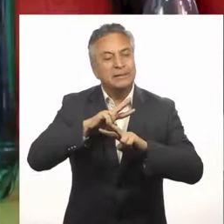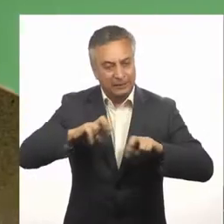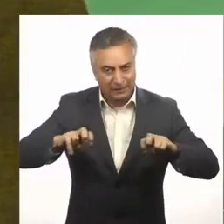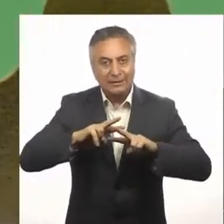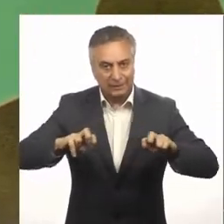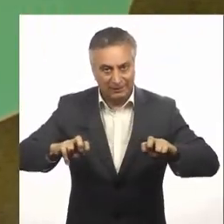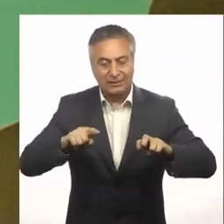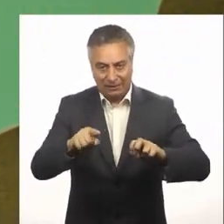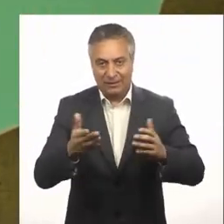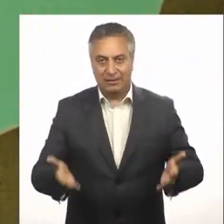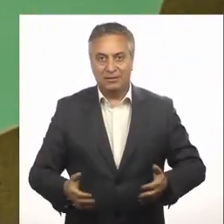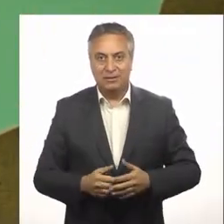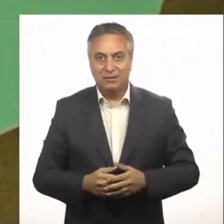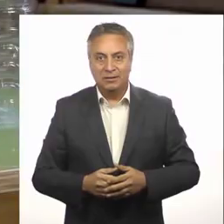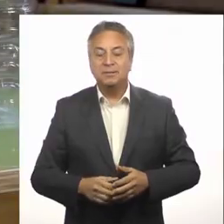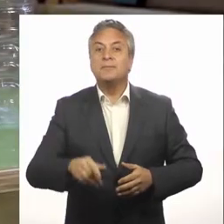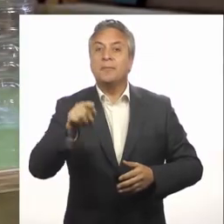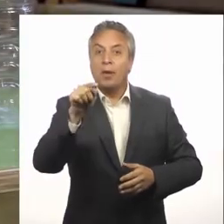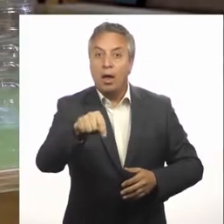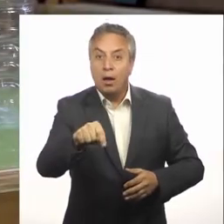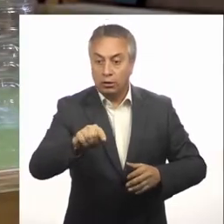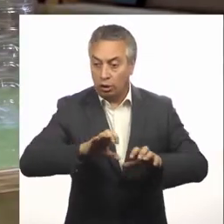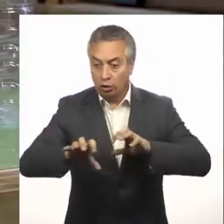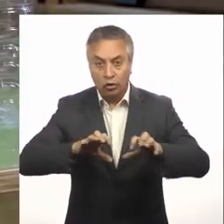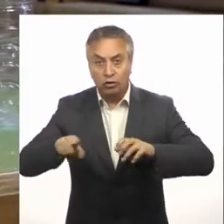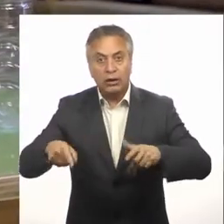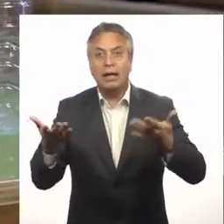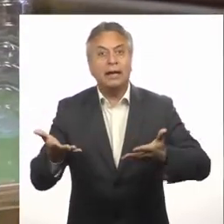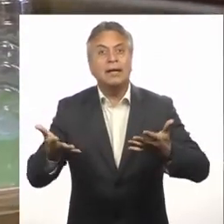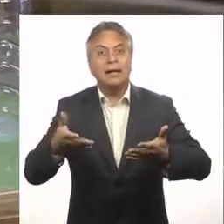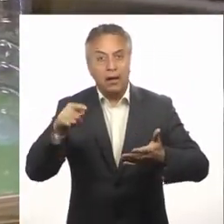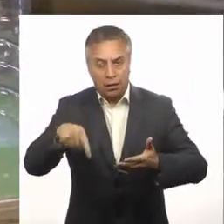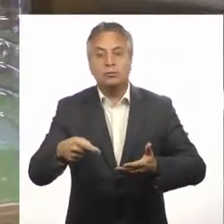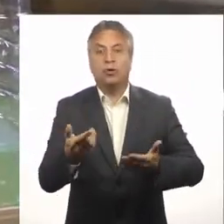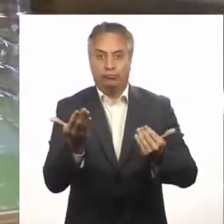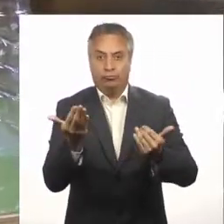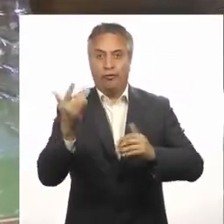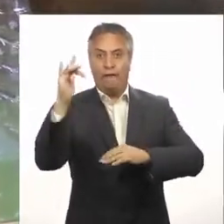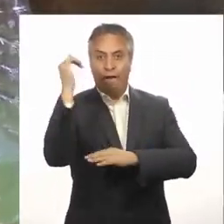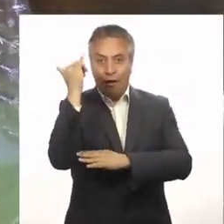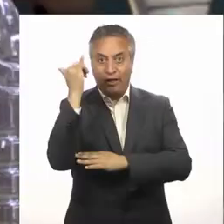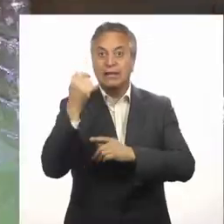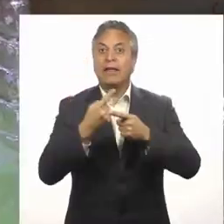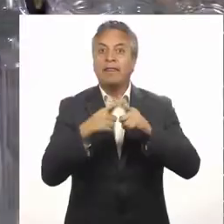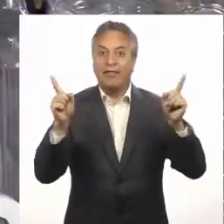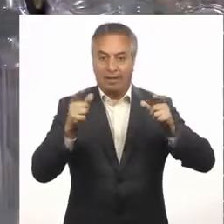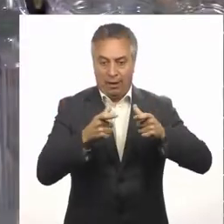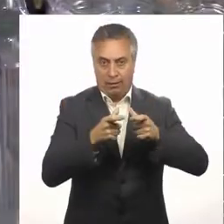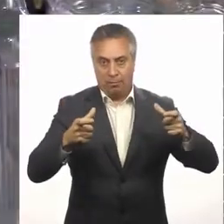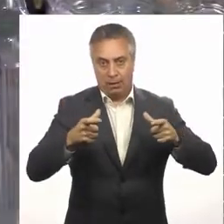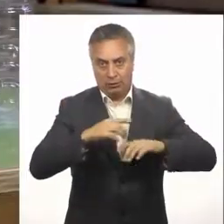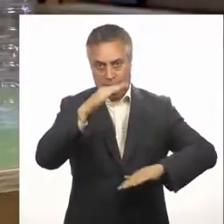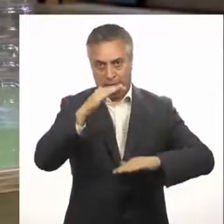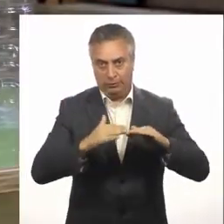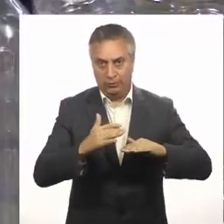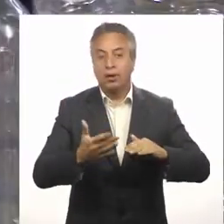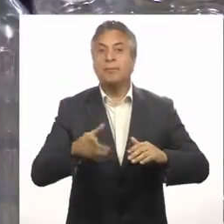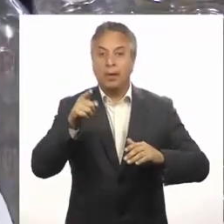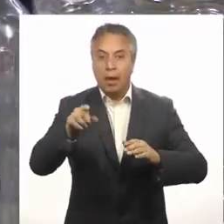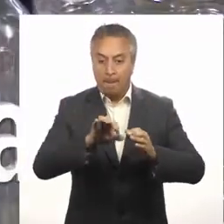actividad. Los materiales para esta actividad son los siguientes. Botellas de diferentes tamaños, manguera,